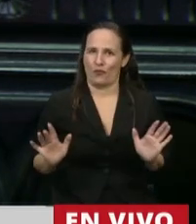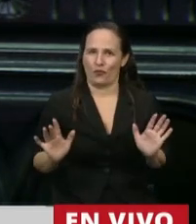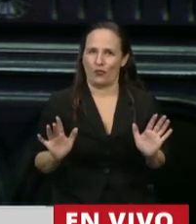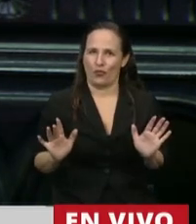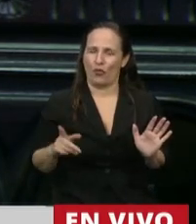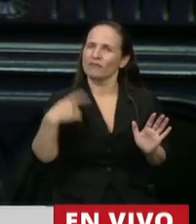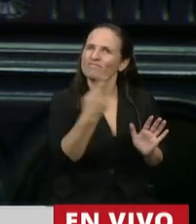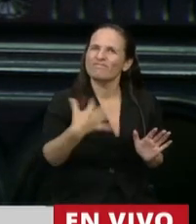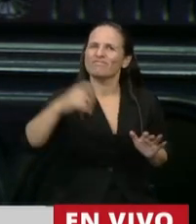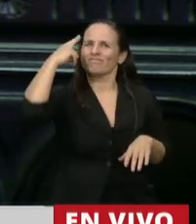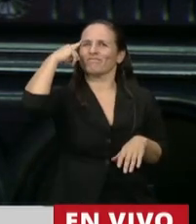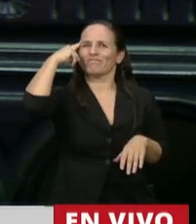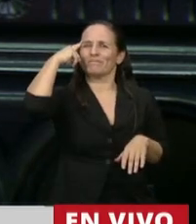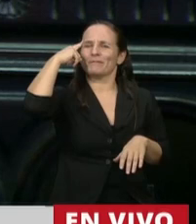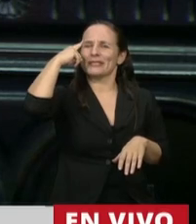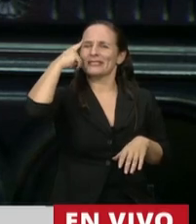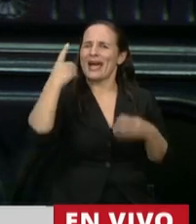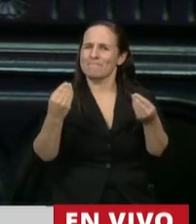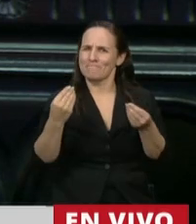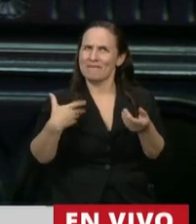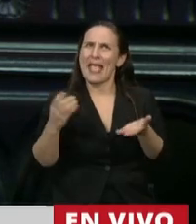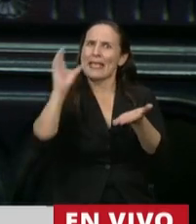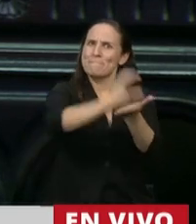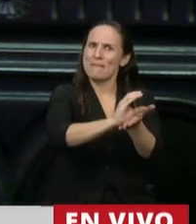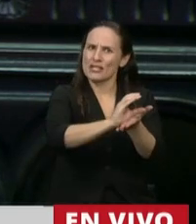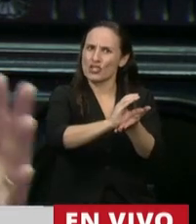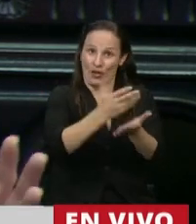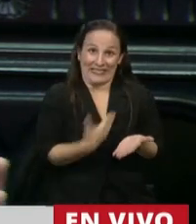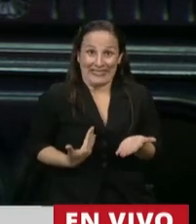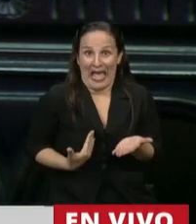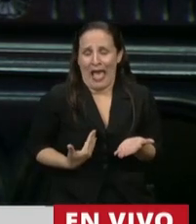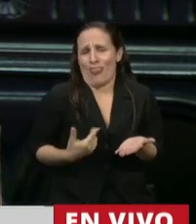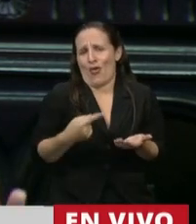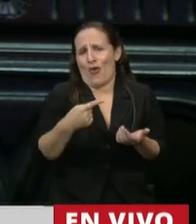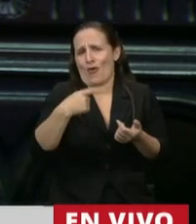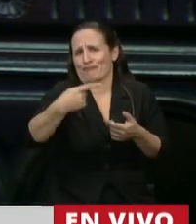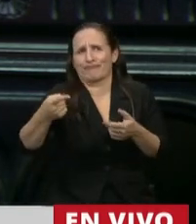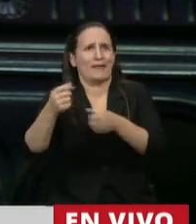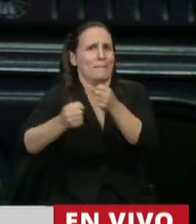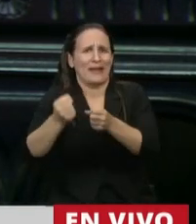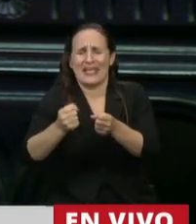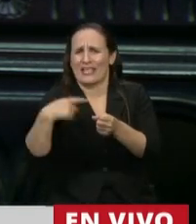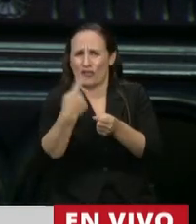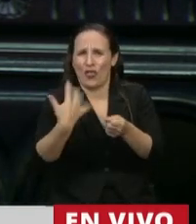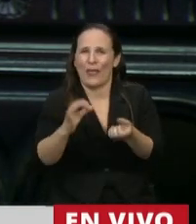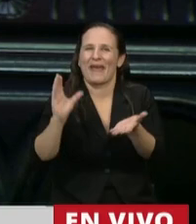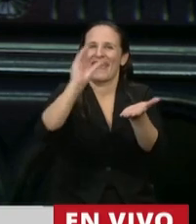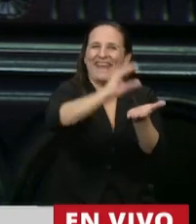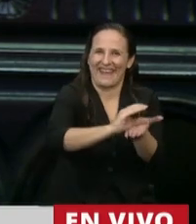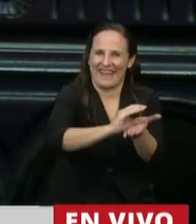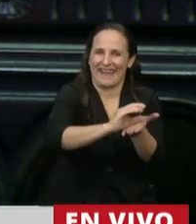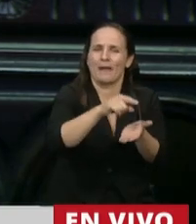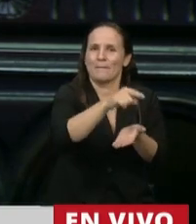y cuáles son las inversiones que el Estado y todos los actores incluidas las empresas debemos hacer en este sentido